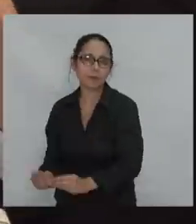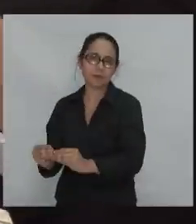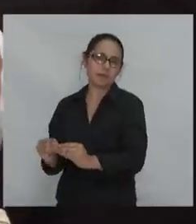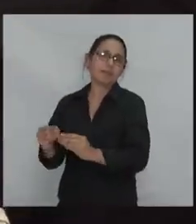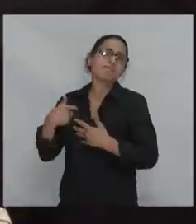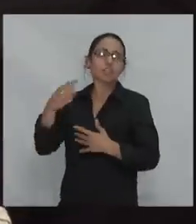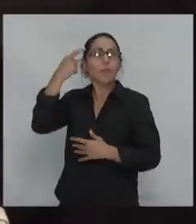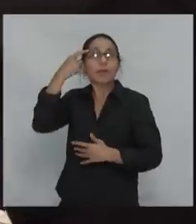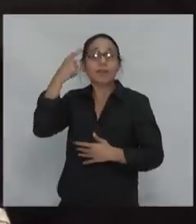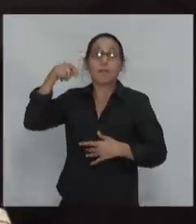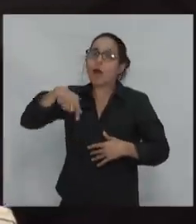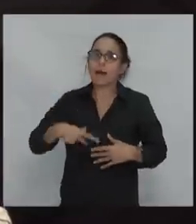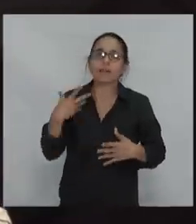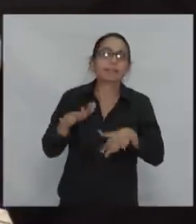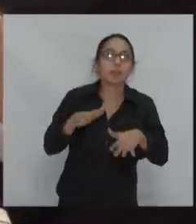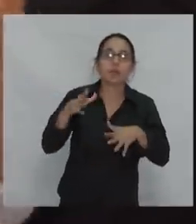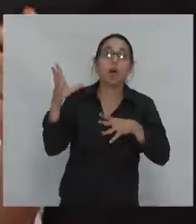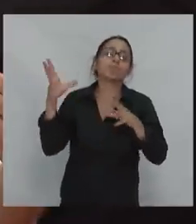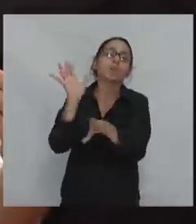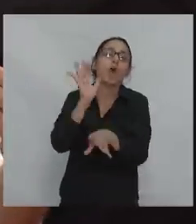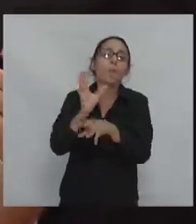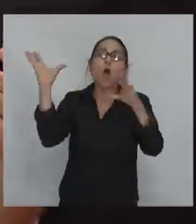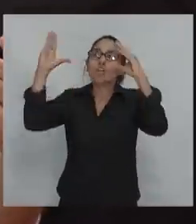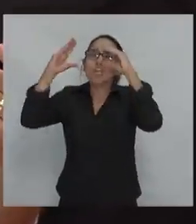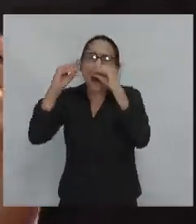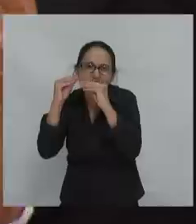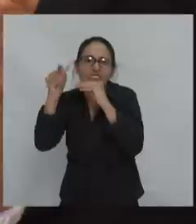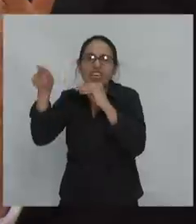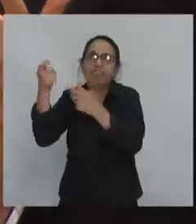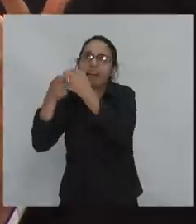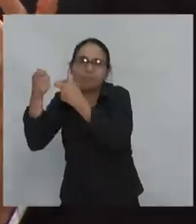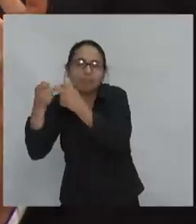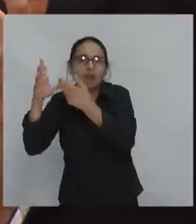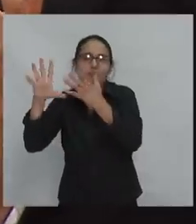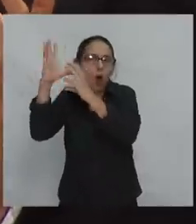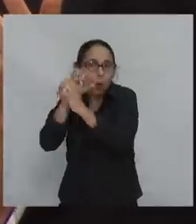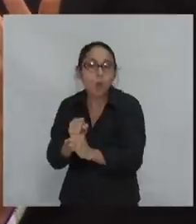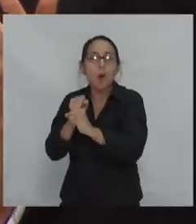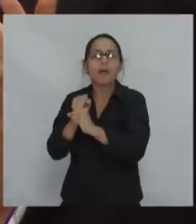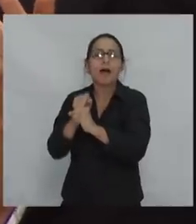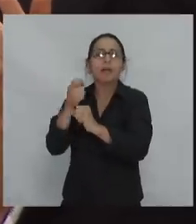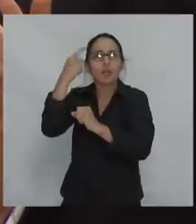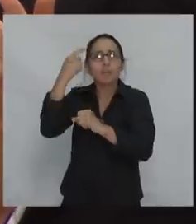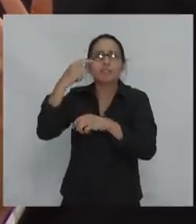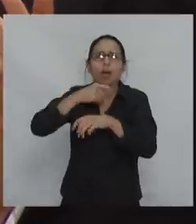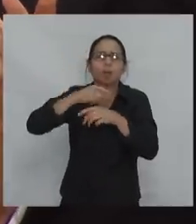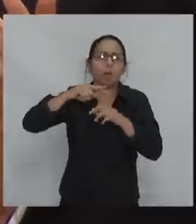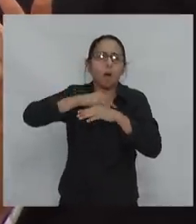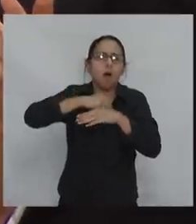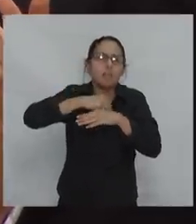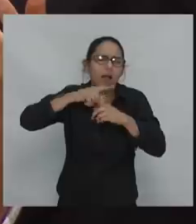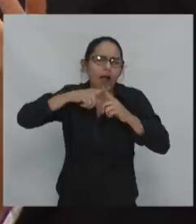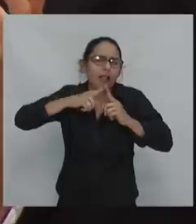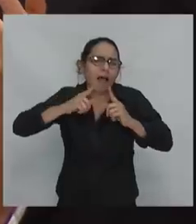larga noche neoliberal hemos de vivir una corta noche de verano